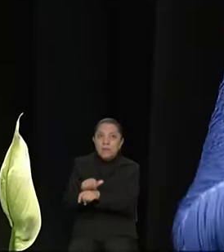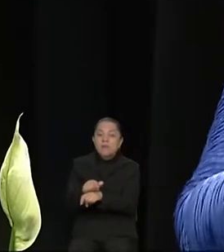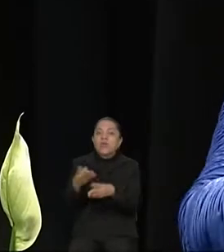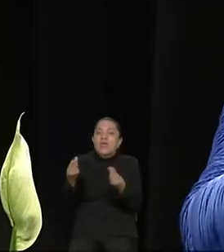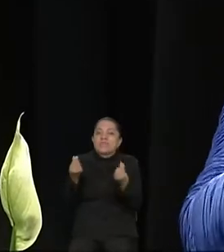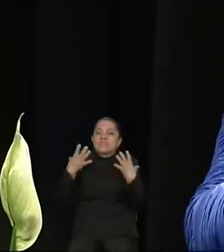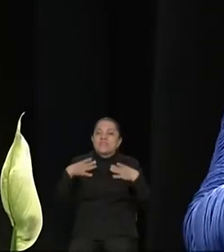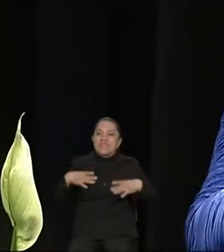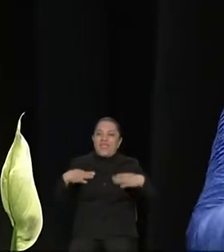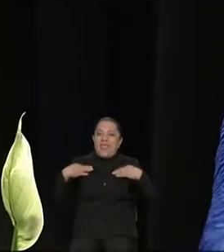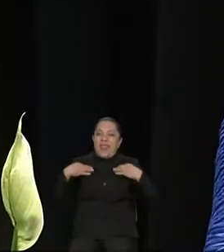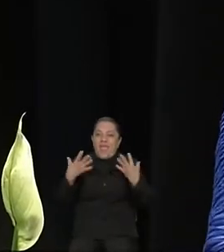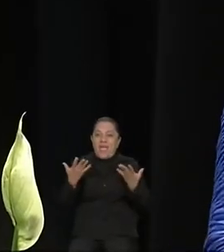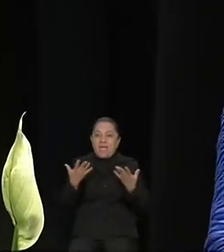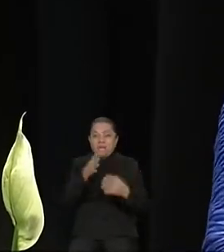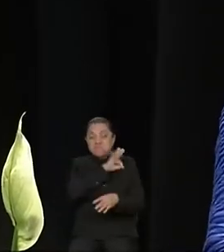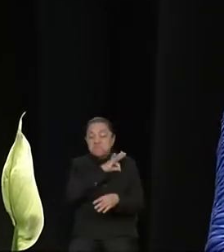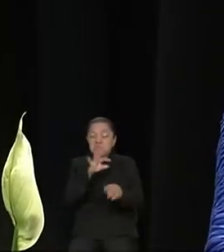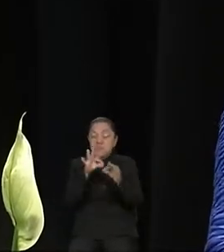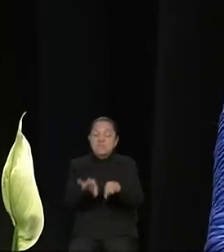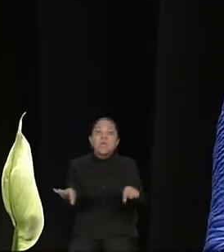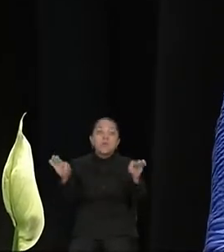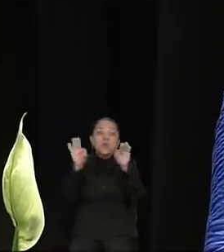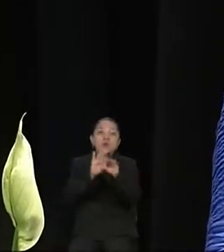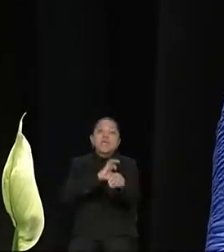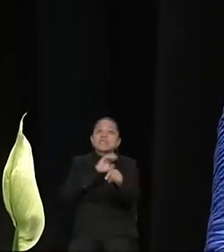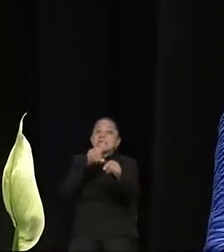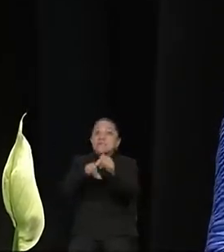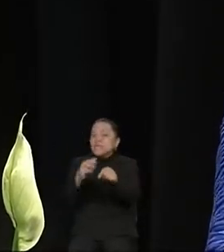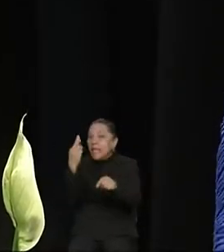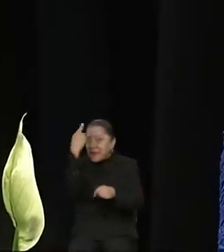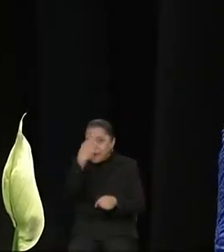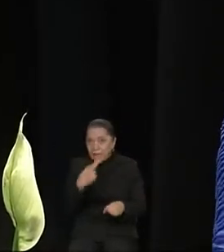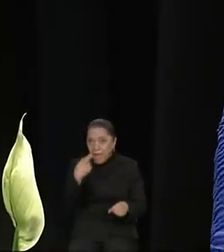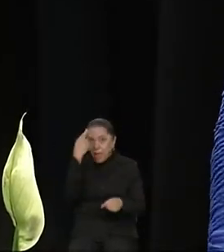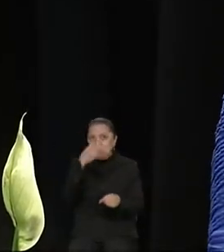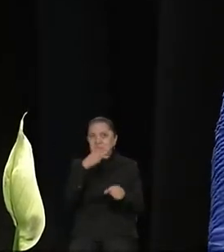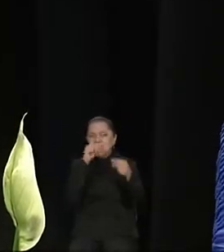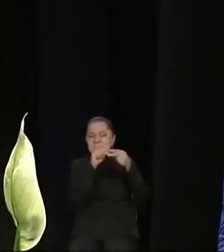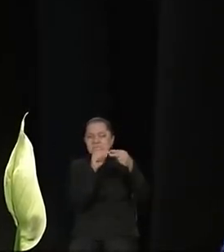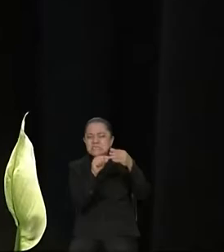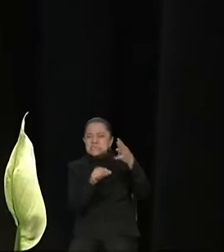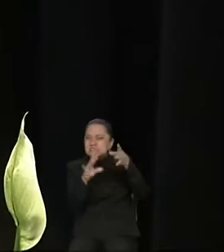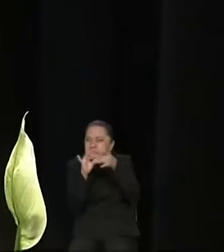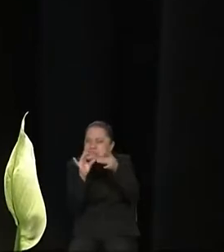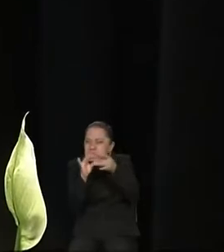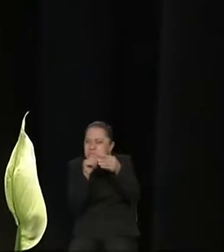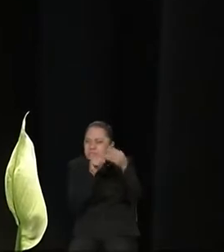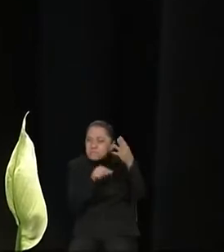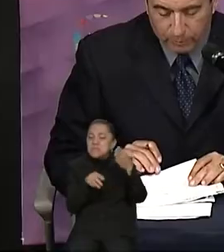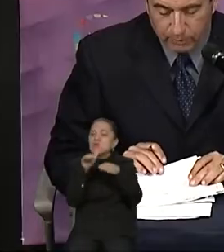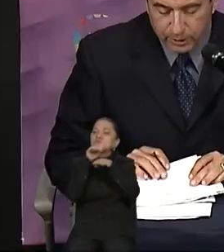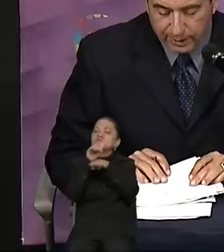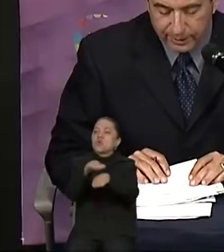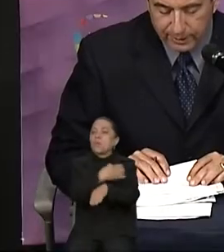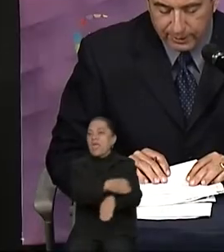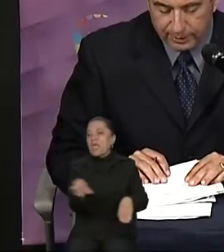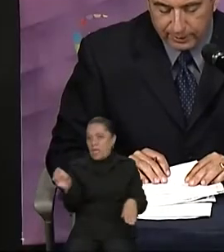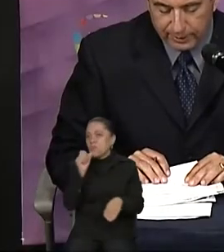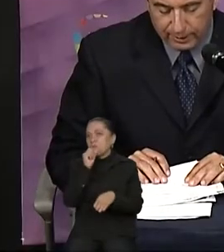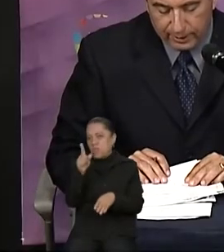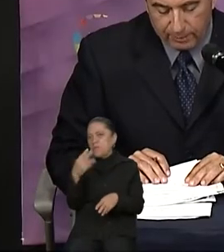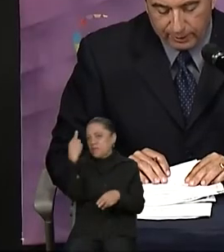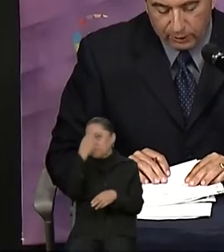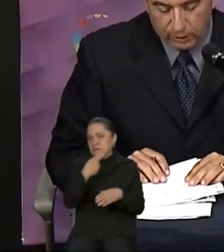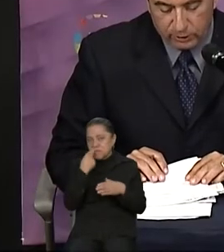que es importante específicamente revisar con detalle todo lo relativo al campo. Muy bien, muchas gracias,